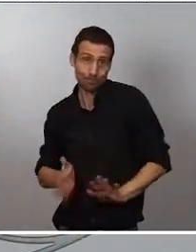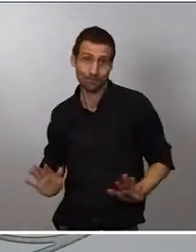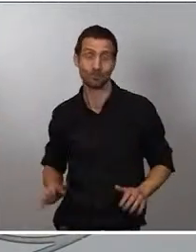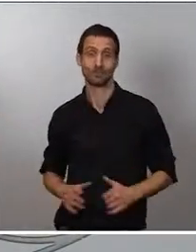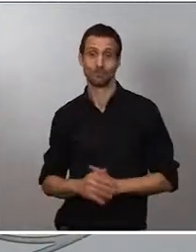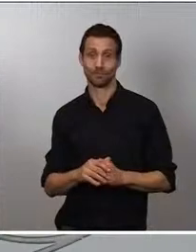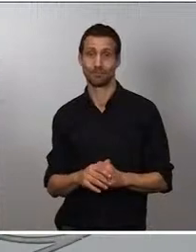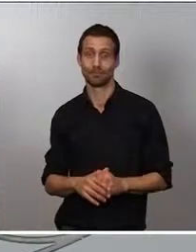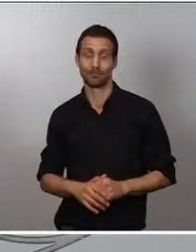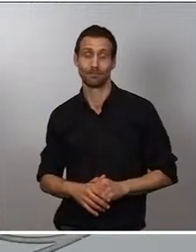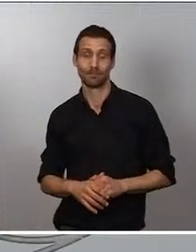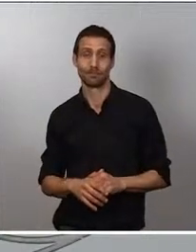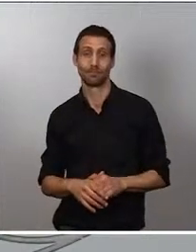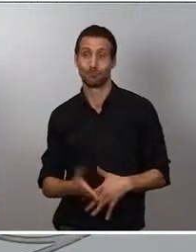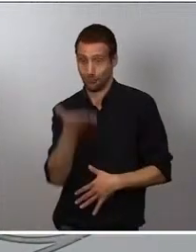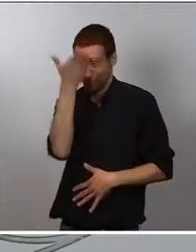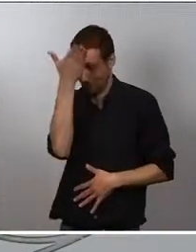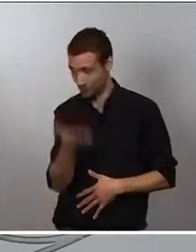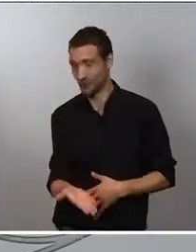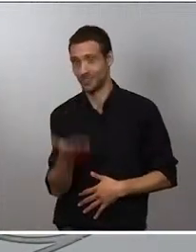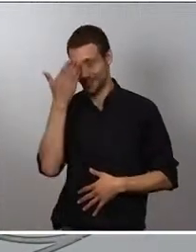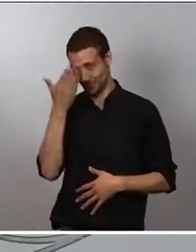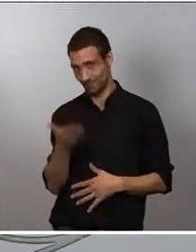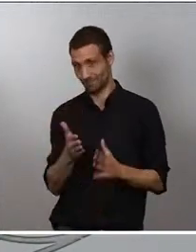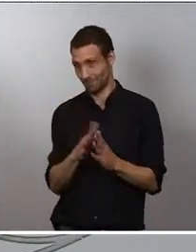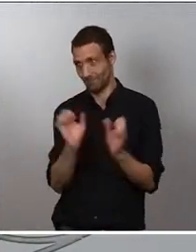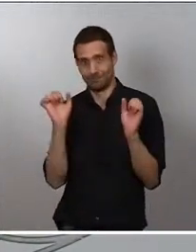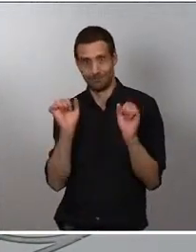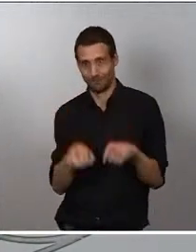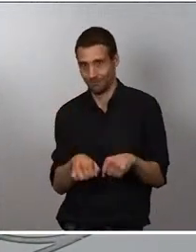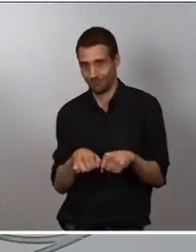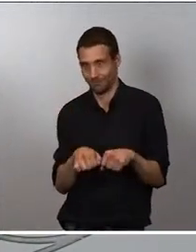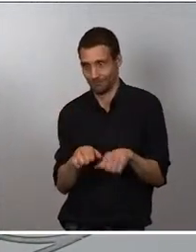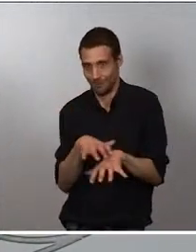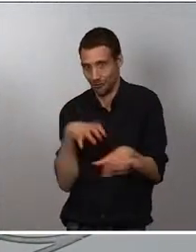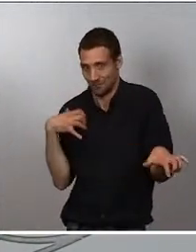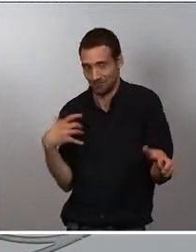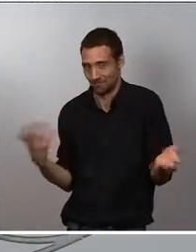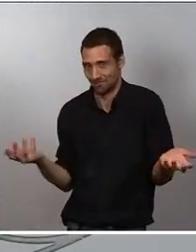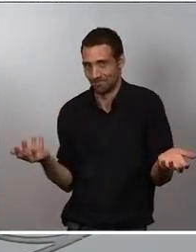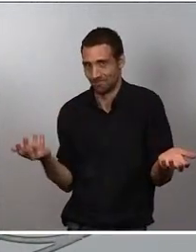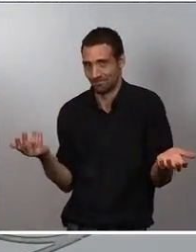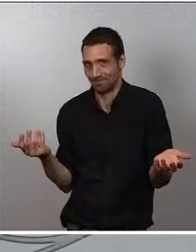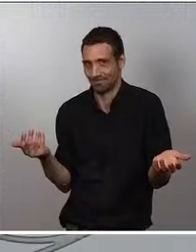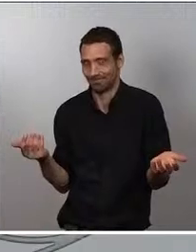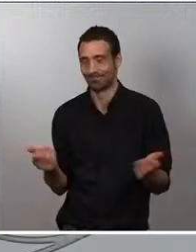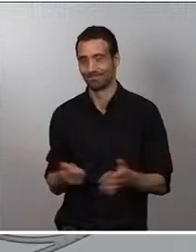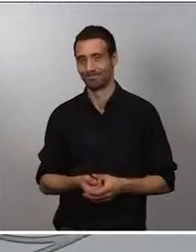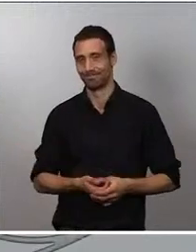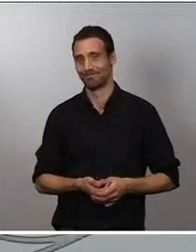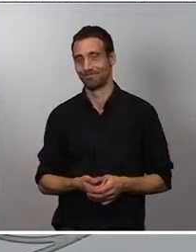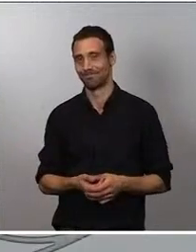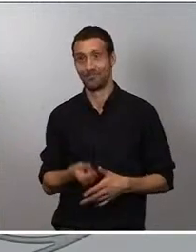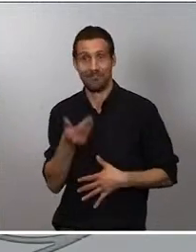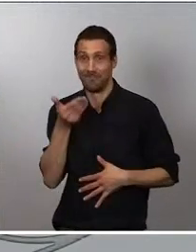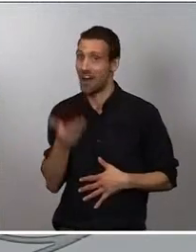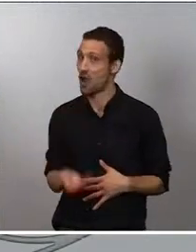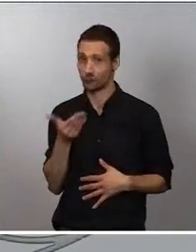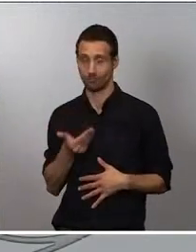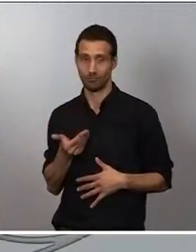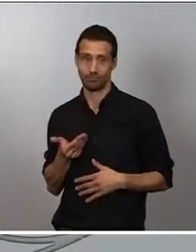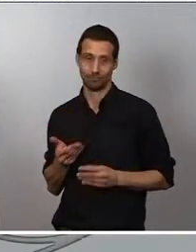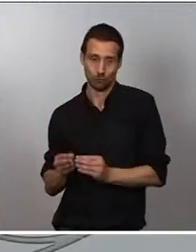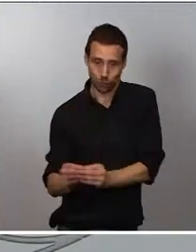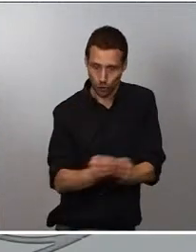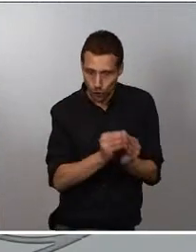importante el acuerdo que hemos llegado en el día de hoy. Quiero poner en valor el consenso, el trabajo